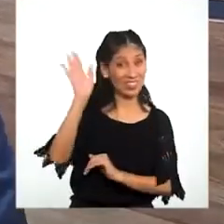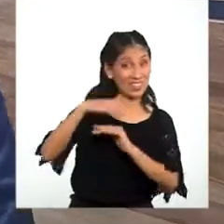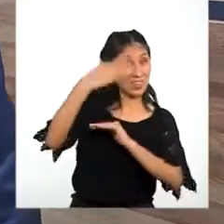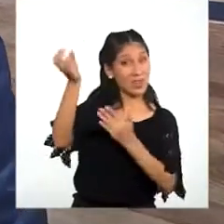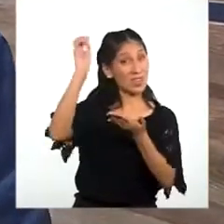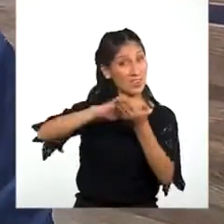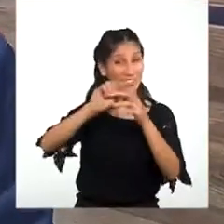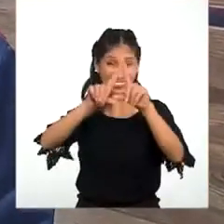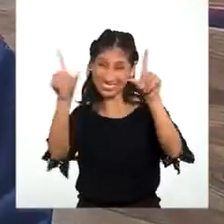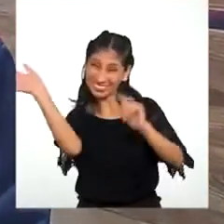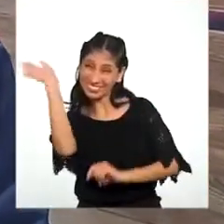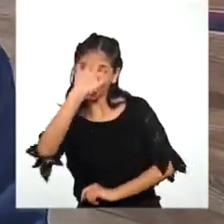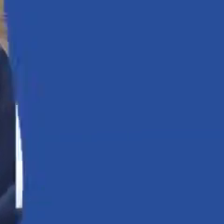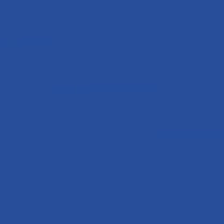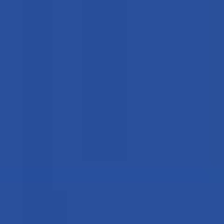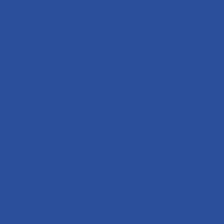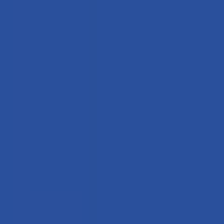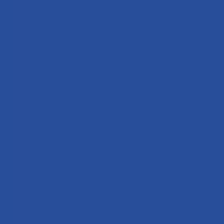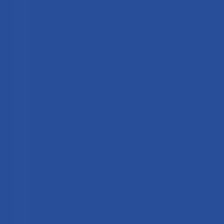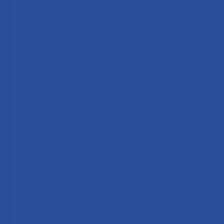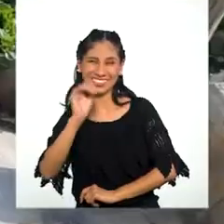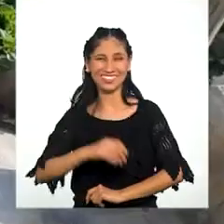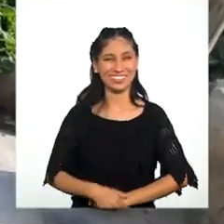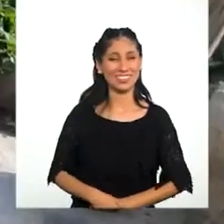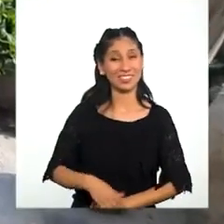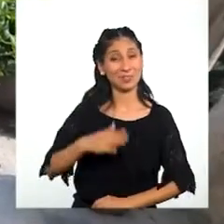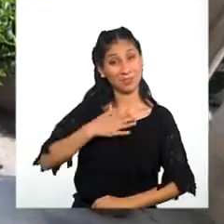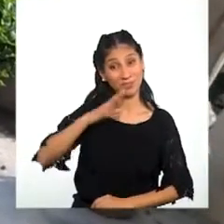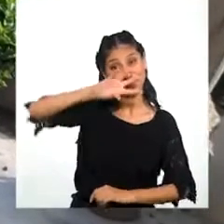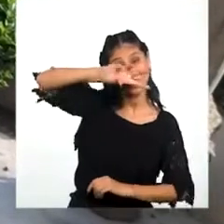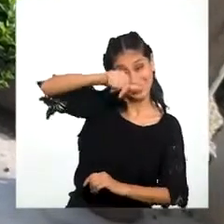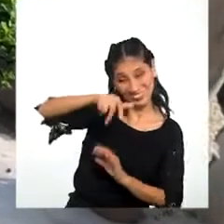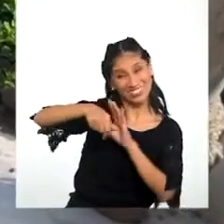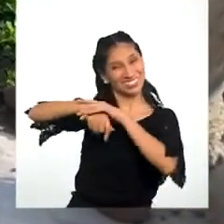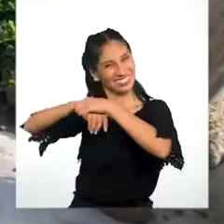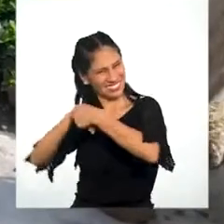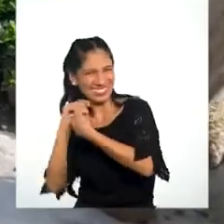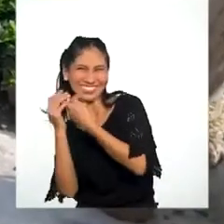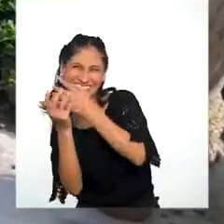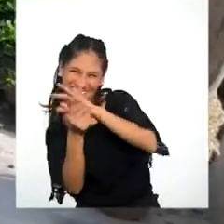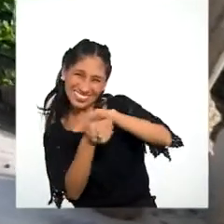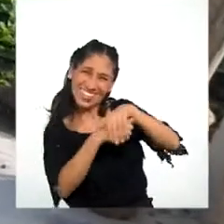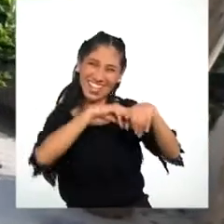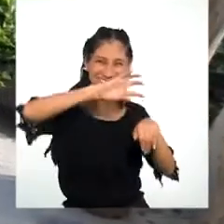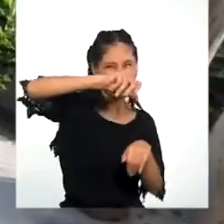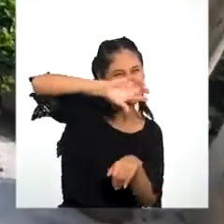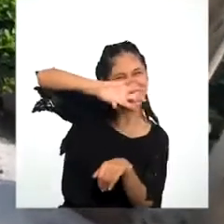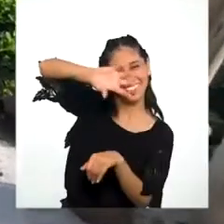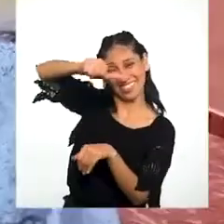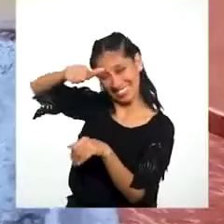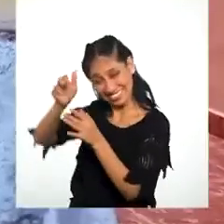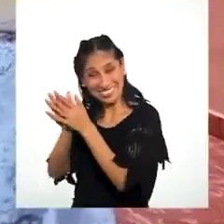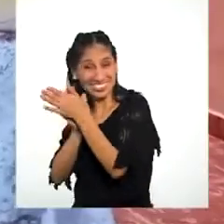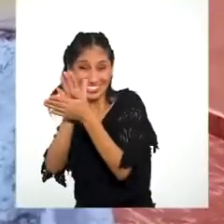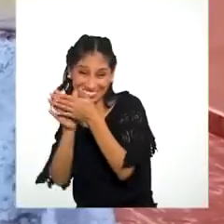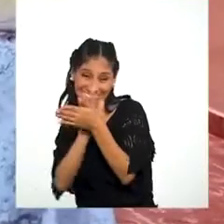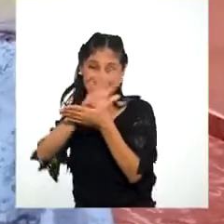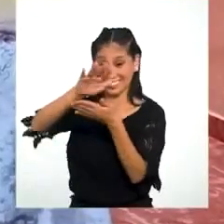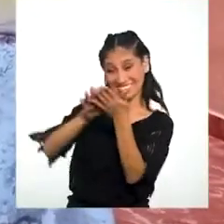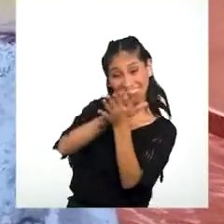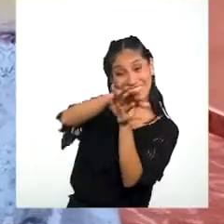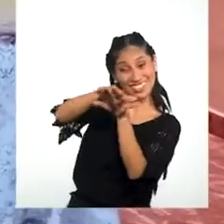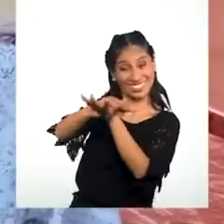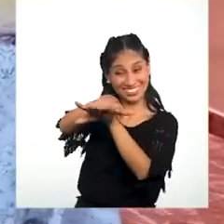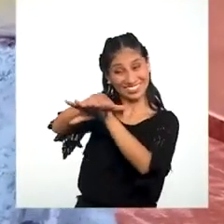En otra oportunidad Chao Mi mejor amigo Es el agua con jabón Agua con jabón Agua con jabón